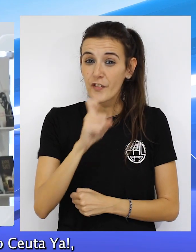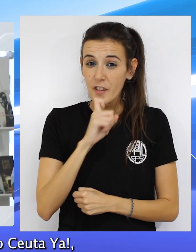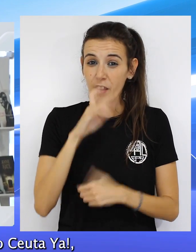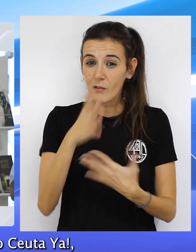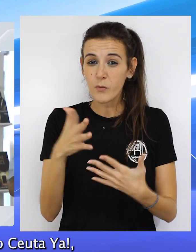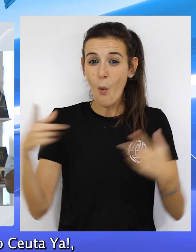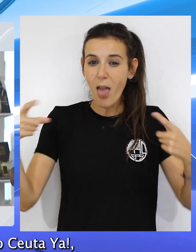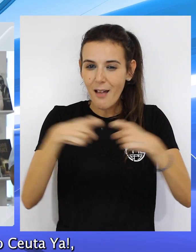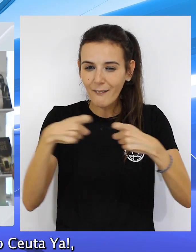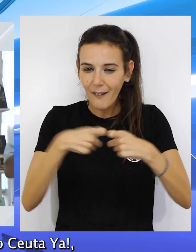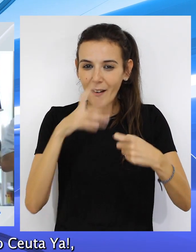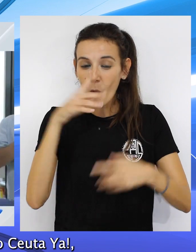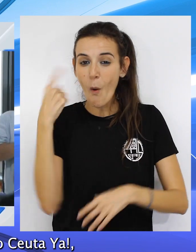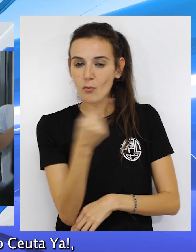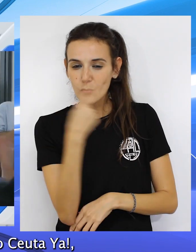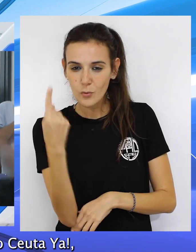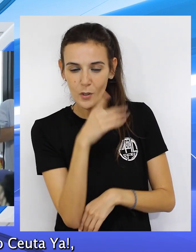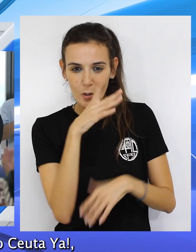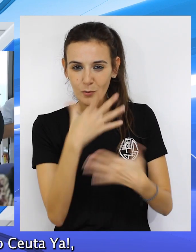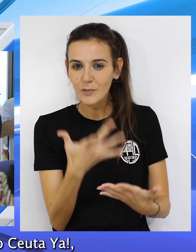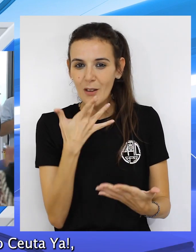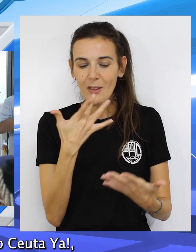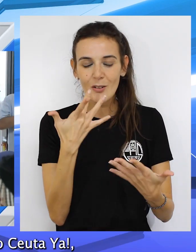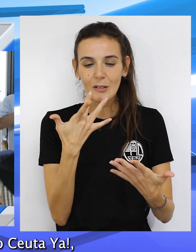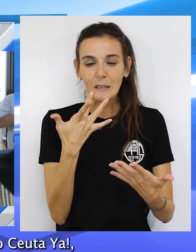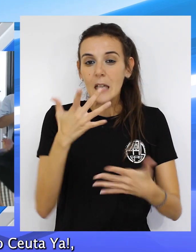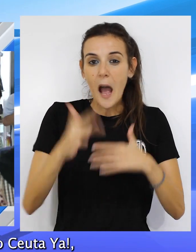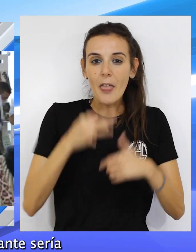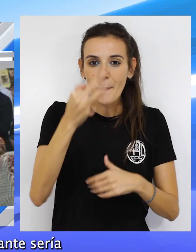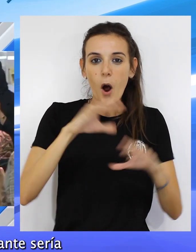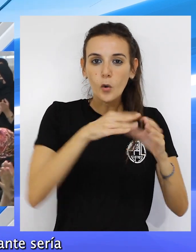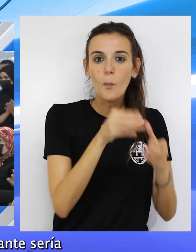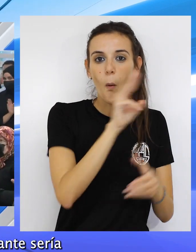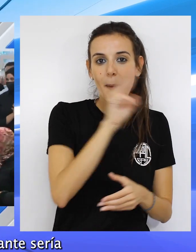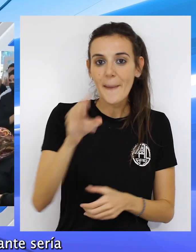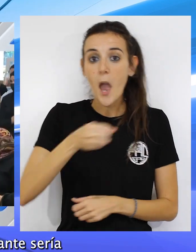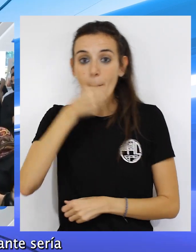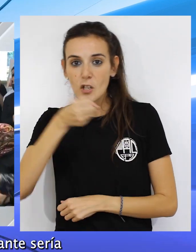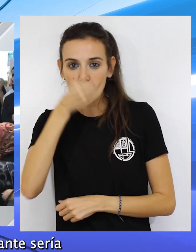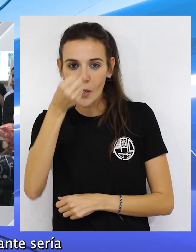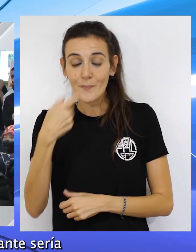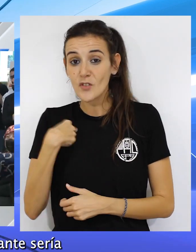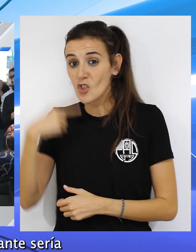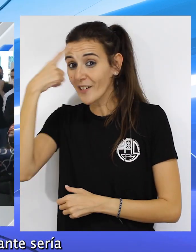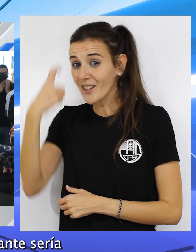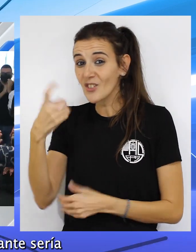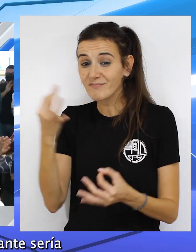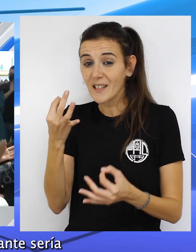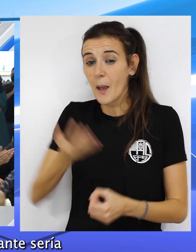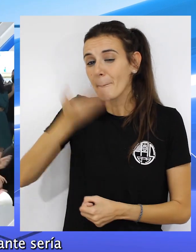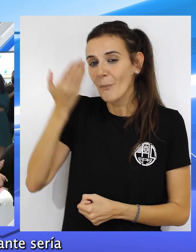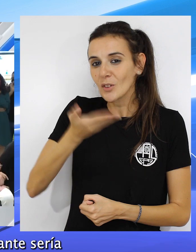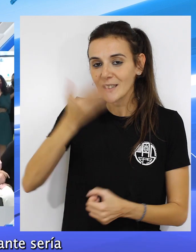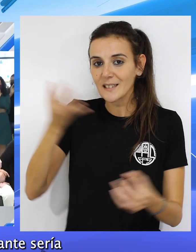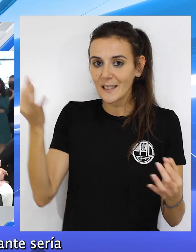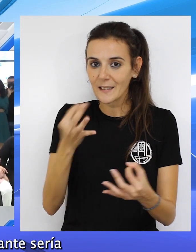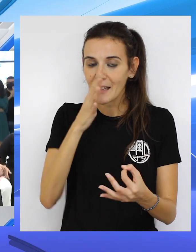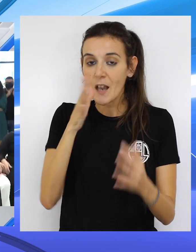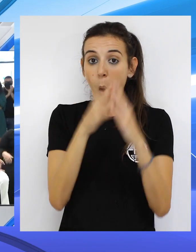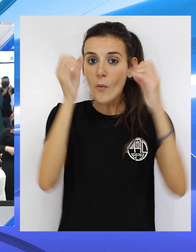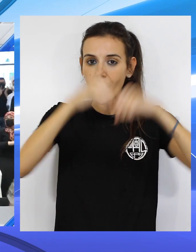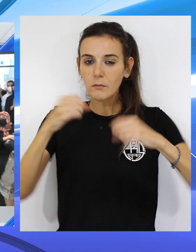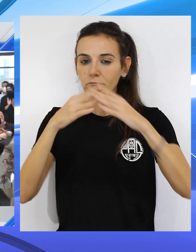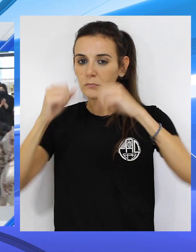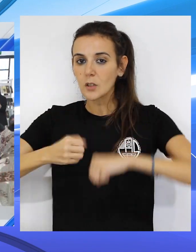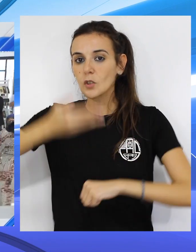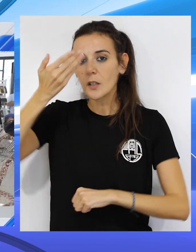solitario, pero no solamente para Caballos o Ceuta ya, sino también para el PP y para el PSOE. Entonces, yo creo que lo importante sería hacer un gran pacto de ciudad,